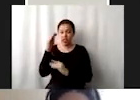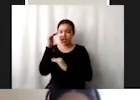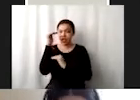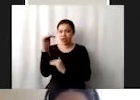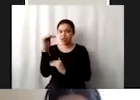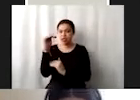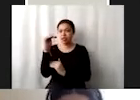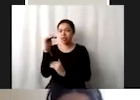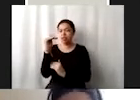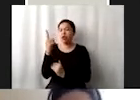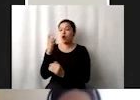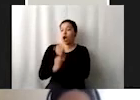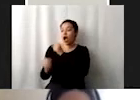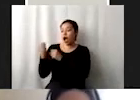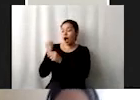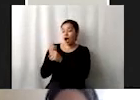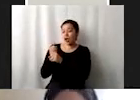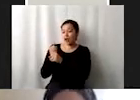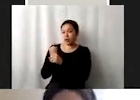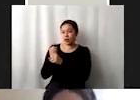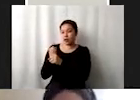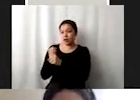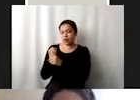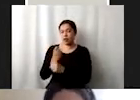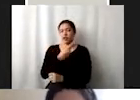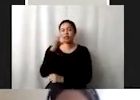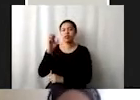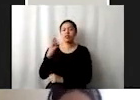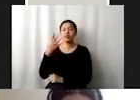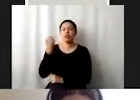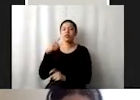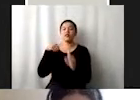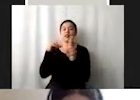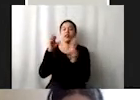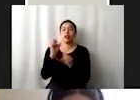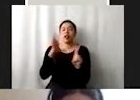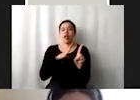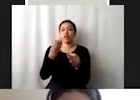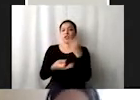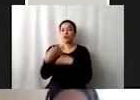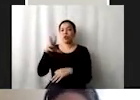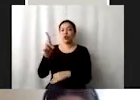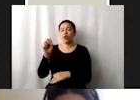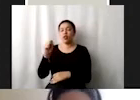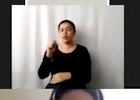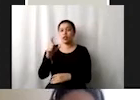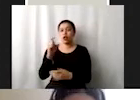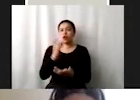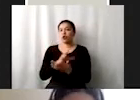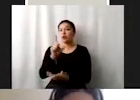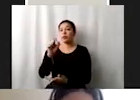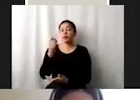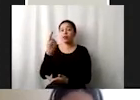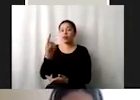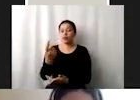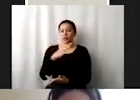el año pasado de las 169 metas existentes de todos los ODS 21 metas tenían